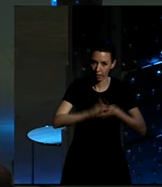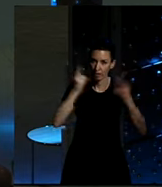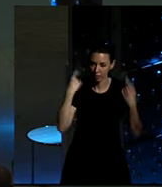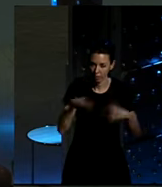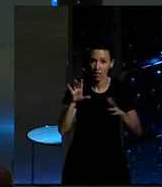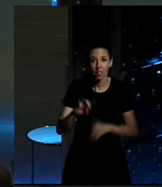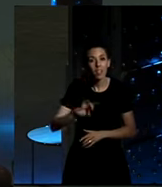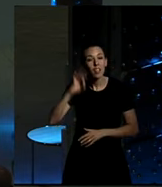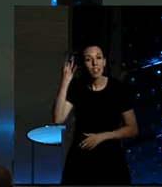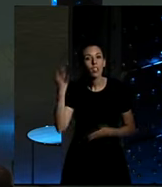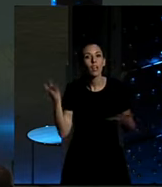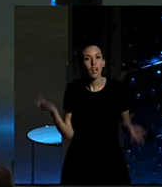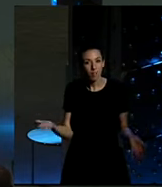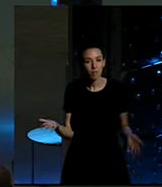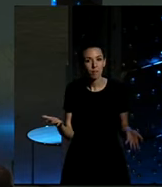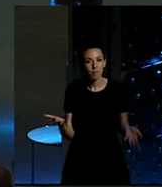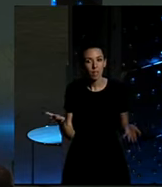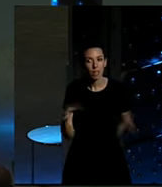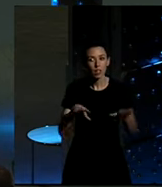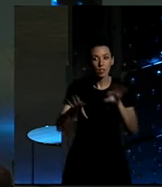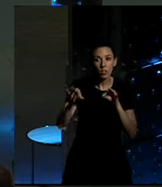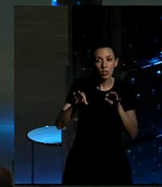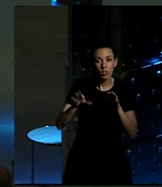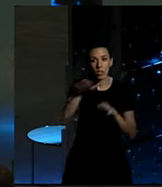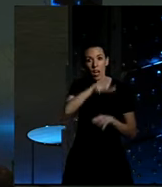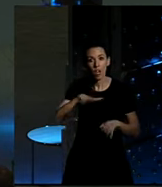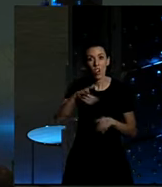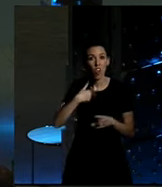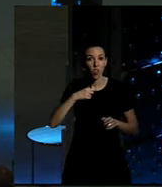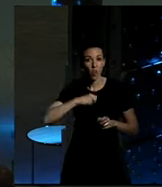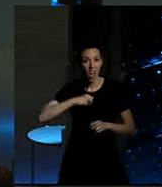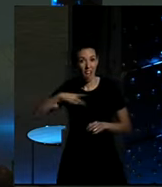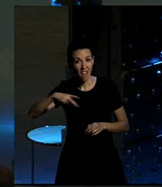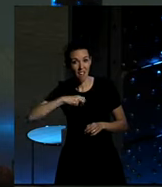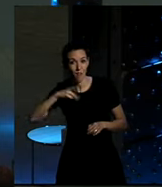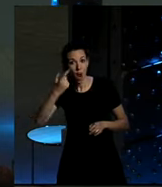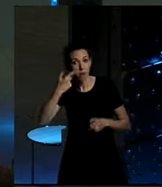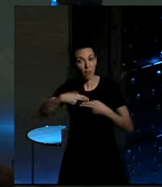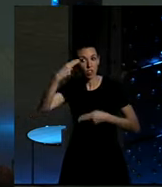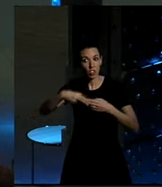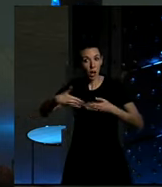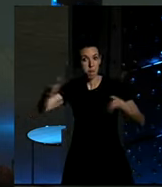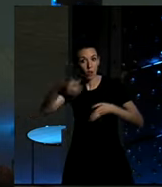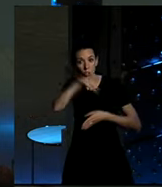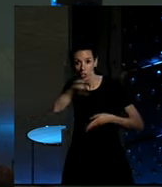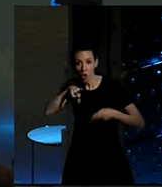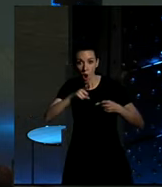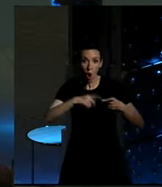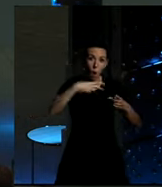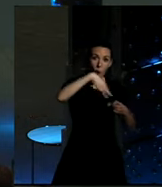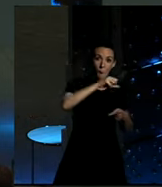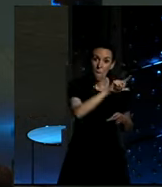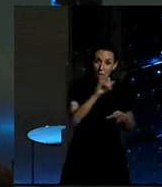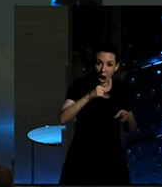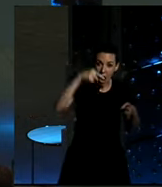la idea ya iba a ser decidir si vamos por la zona ébola, si están todas las fronteras abiertas, o por el sur de Mali, el norte